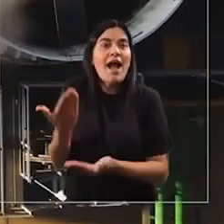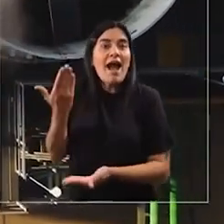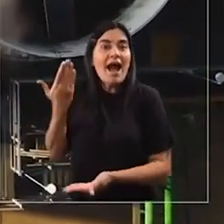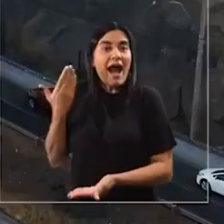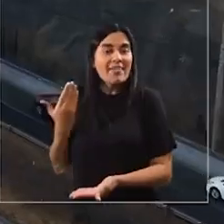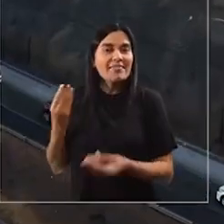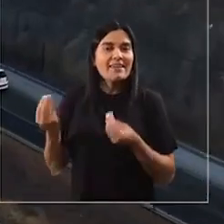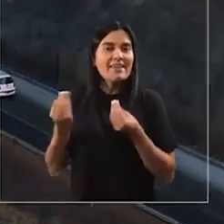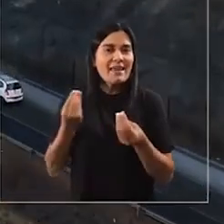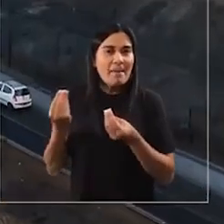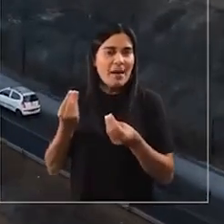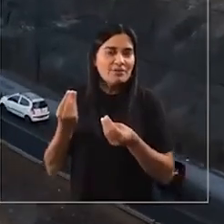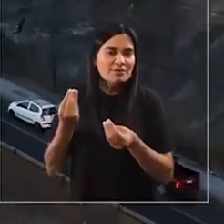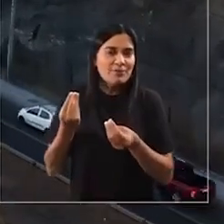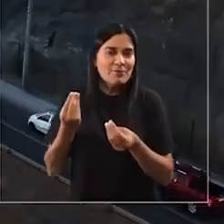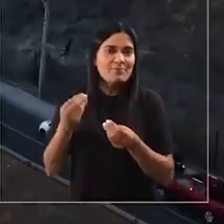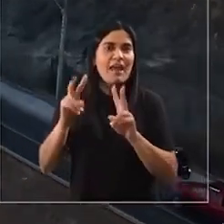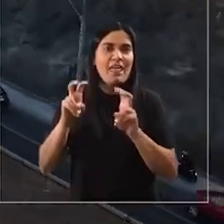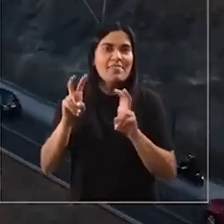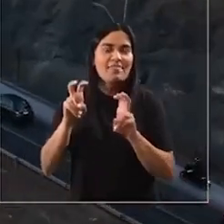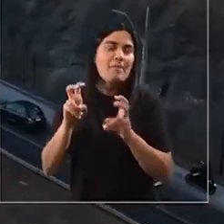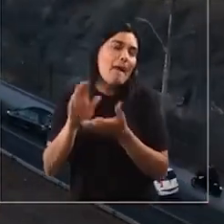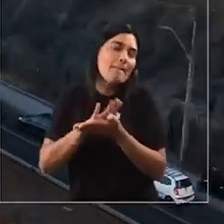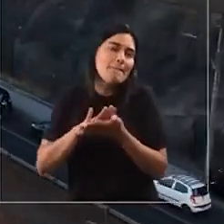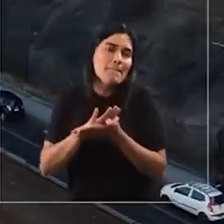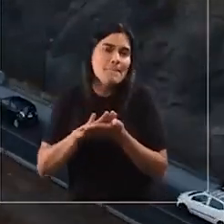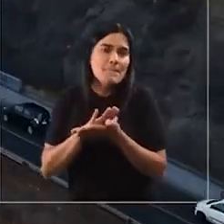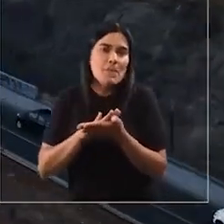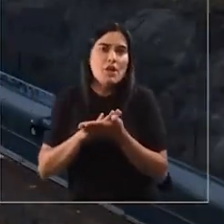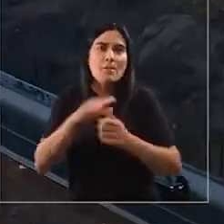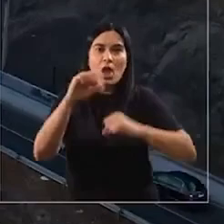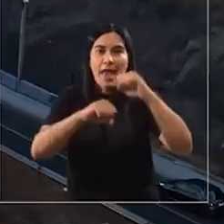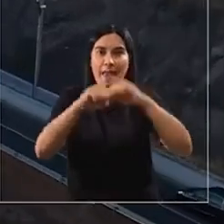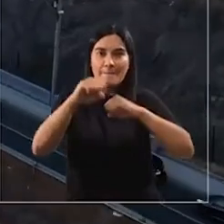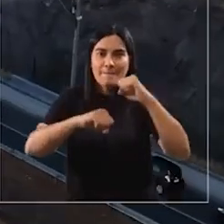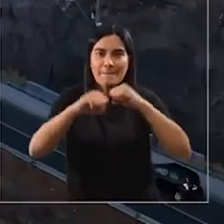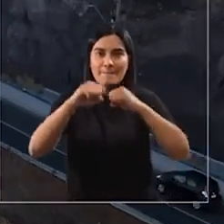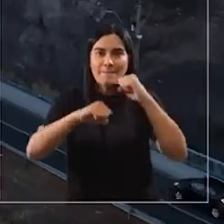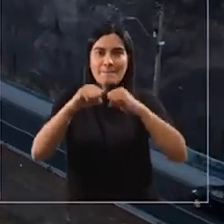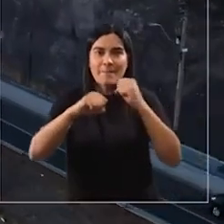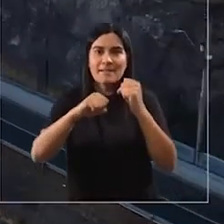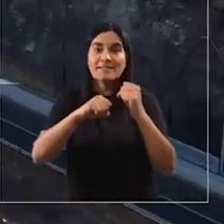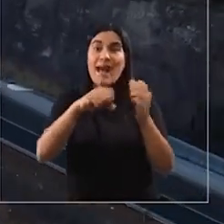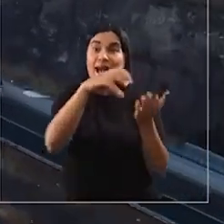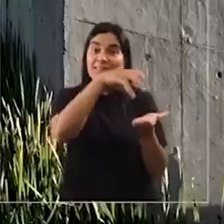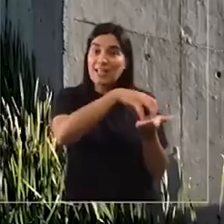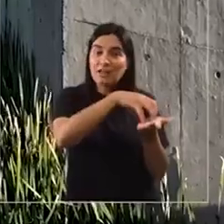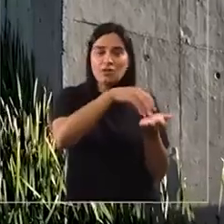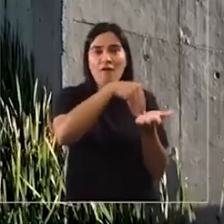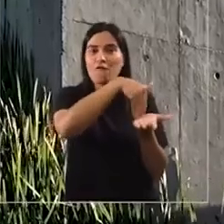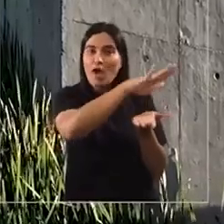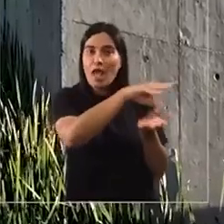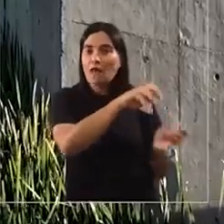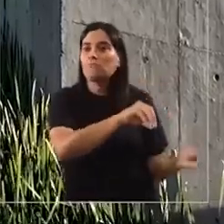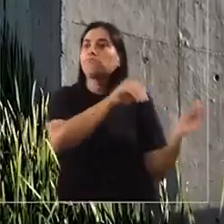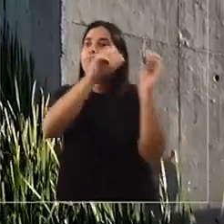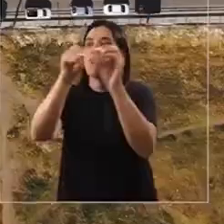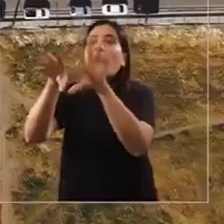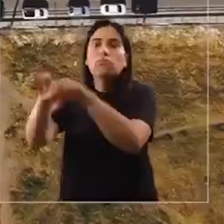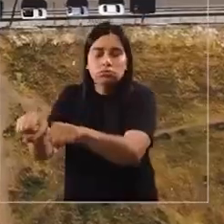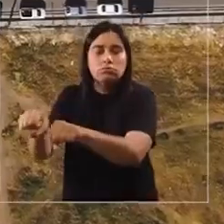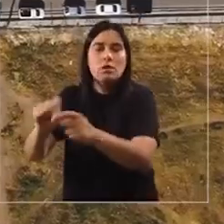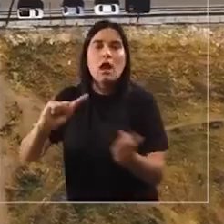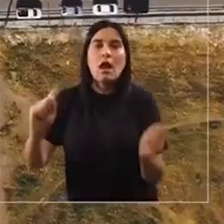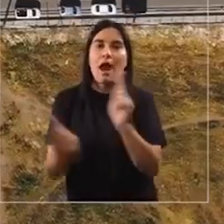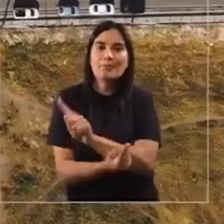décadas atrás con la expulsión, entre comillas, de industrias de lo que era el centro de la ciudad. Las comunas periféricas son comunas más bien donde